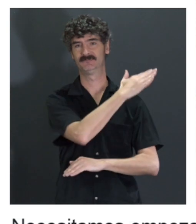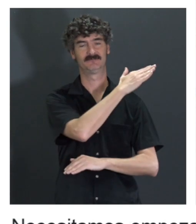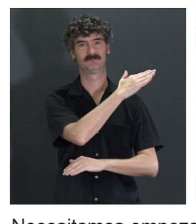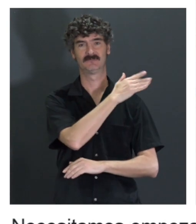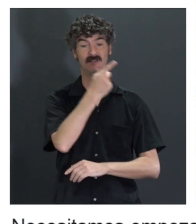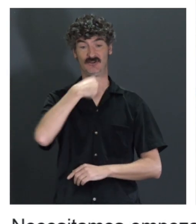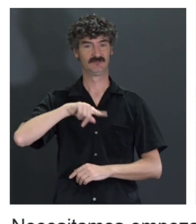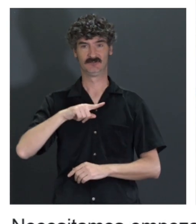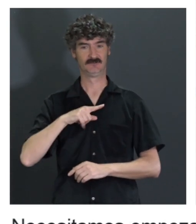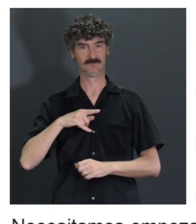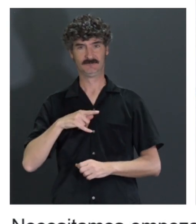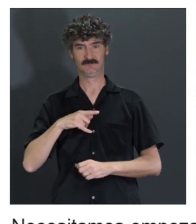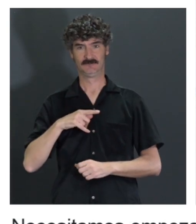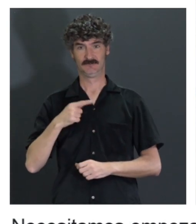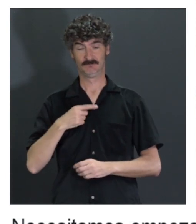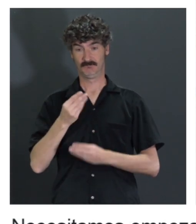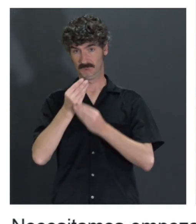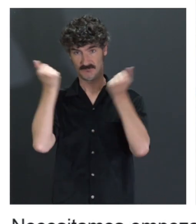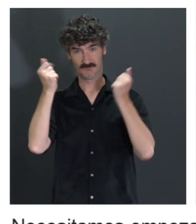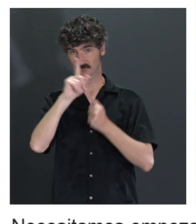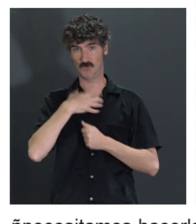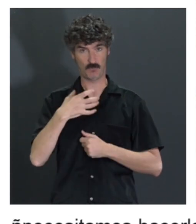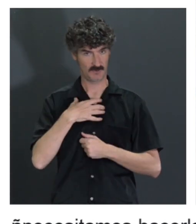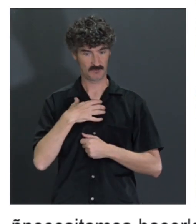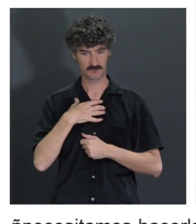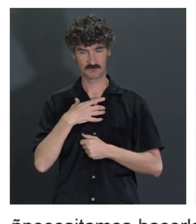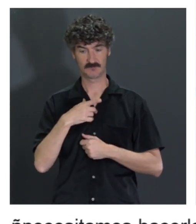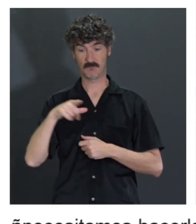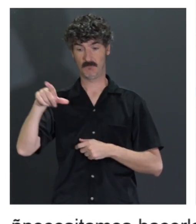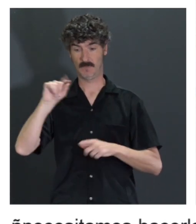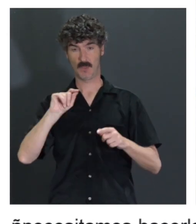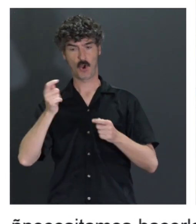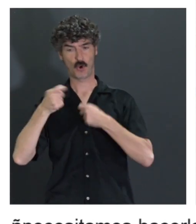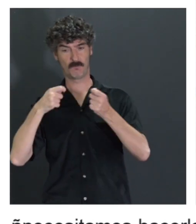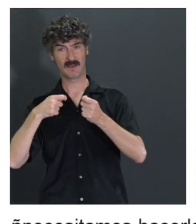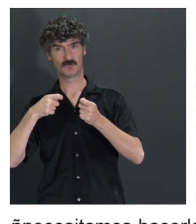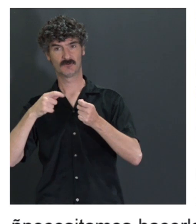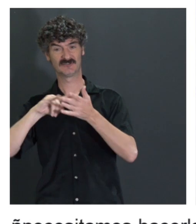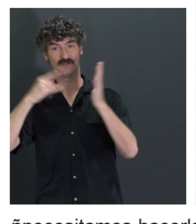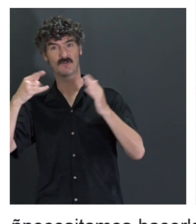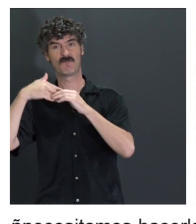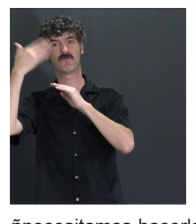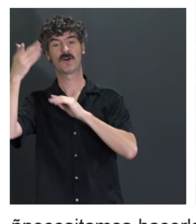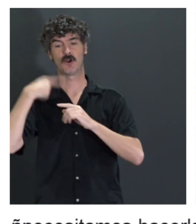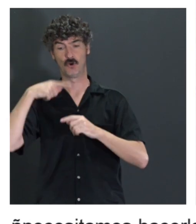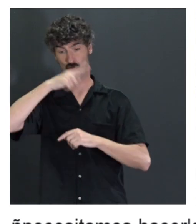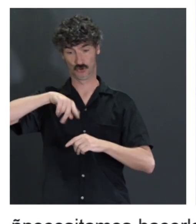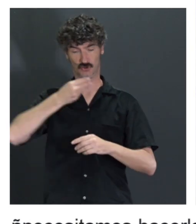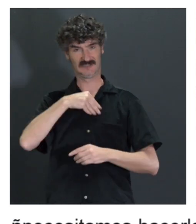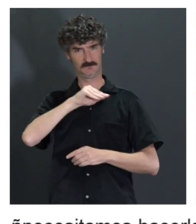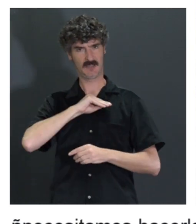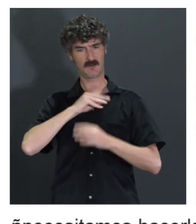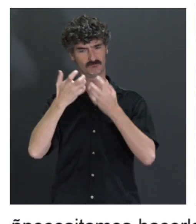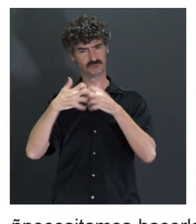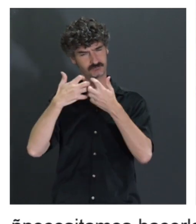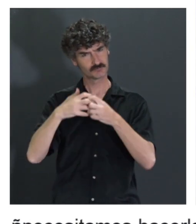va a llegar. Va a llegar. Entonces tenemos dos opciones. O compramos la tecnología afuera o la desarrollamos nosotros y tenemos opción